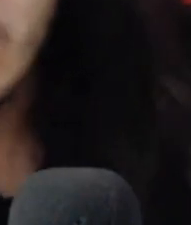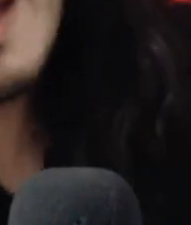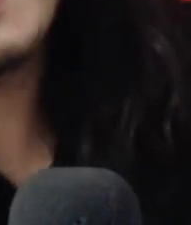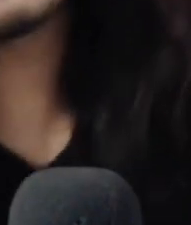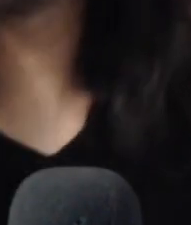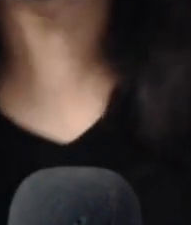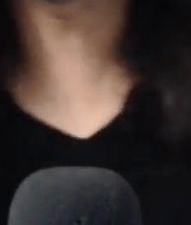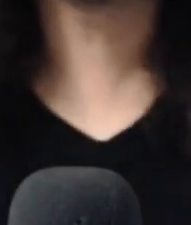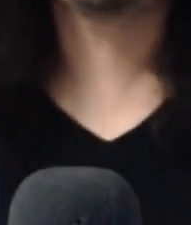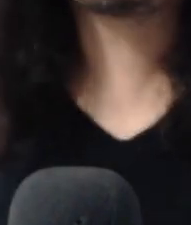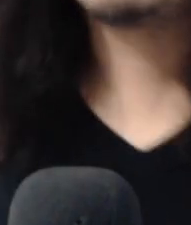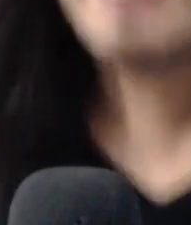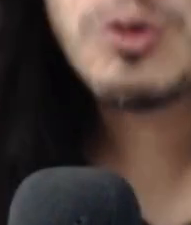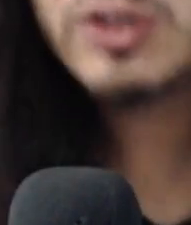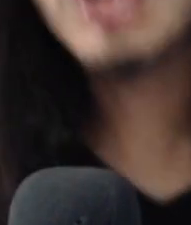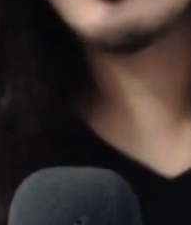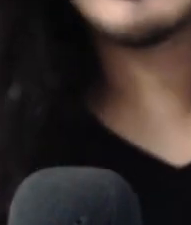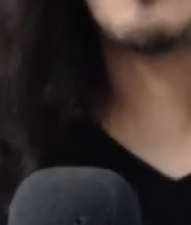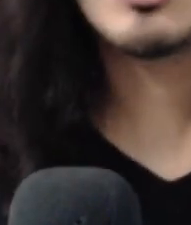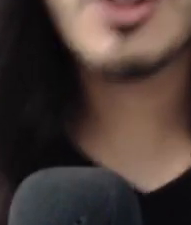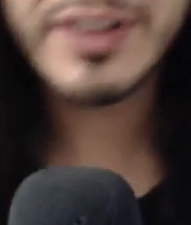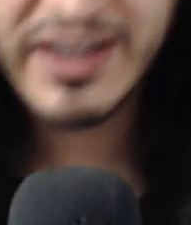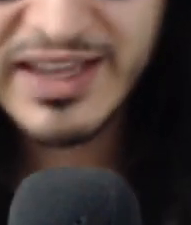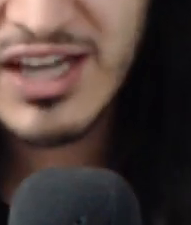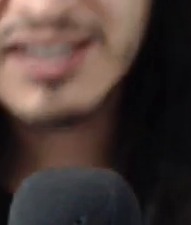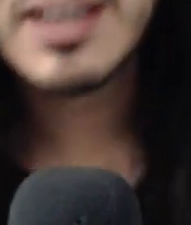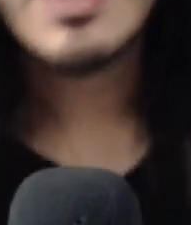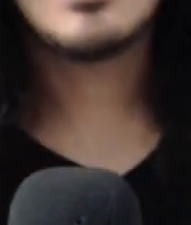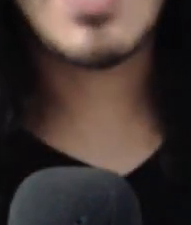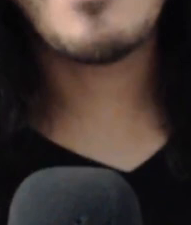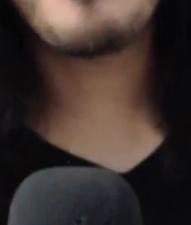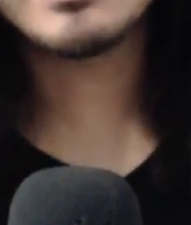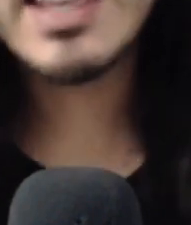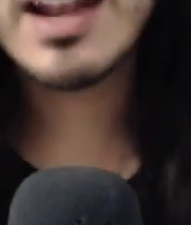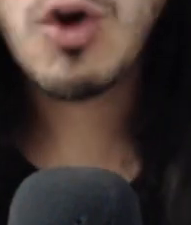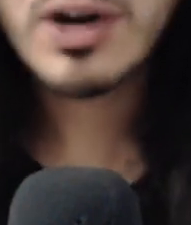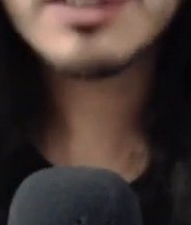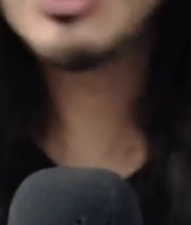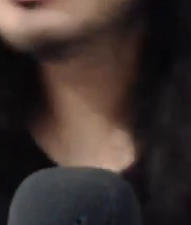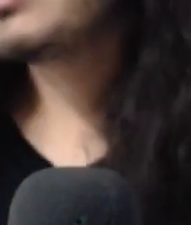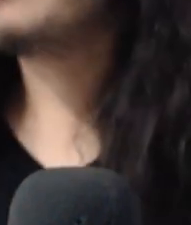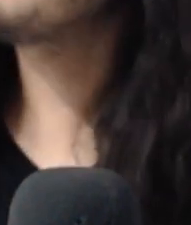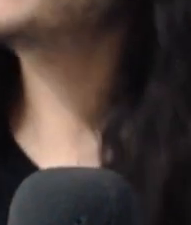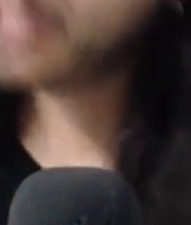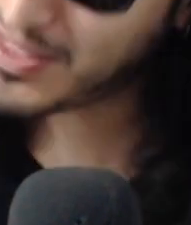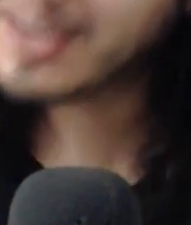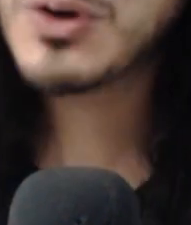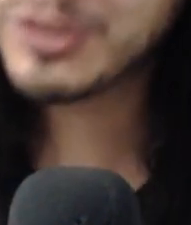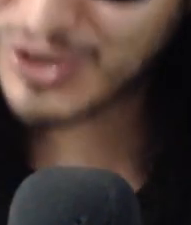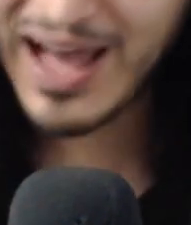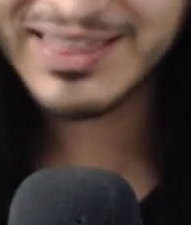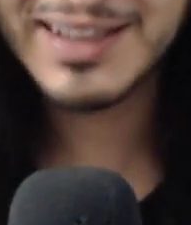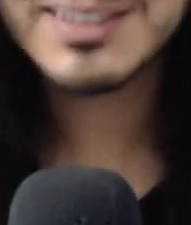Humanos compatriotas, el presidente Sweet Cotton Head, follador de derechas, le acaba de partir el corazón a la mayoría de